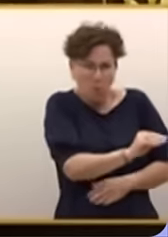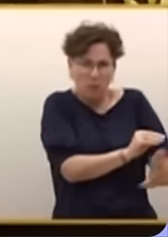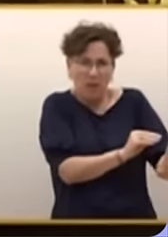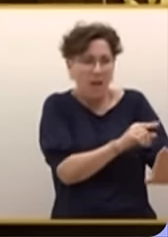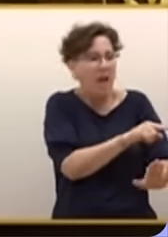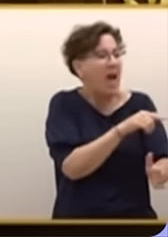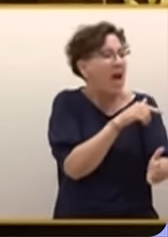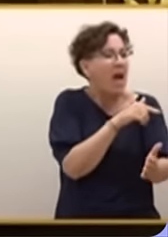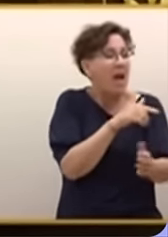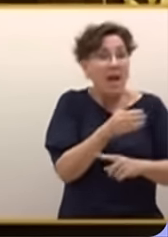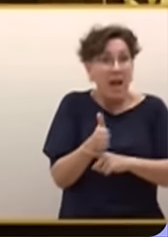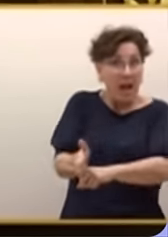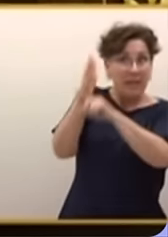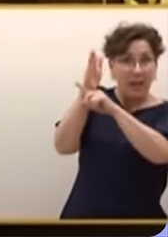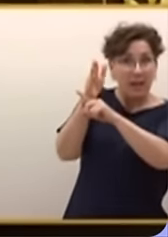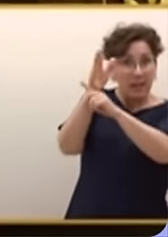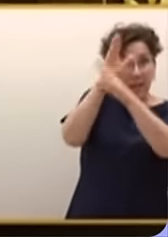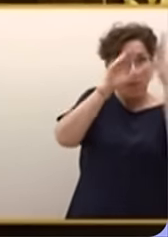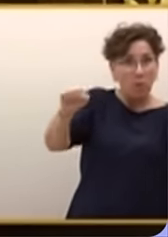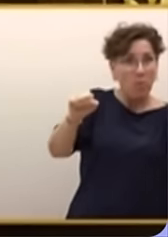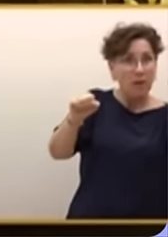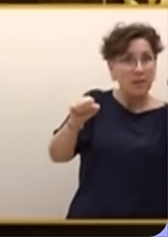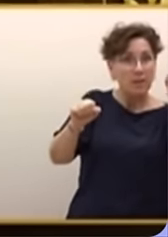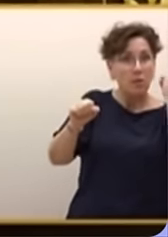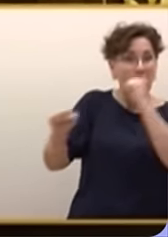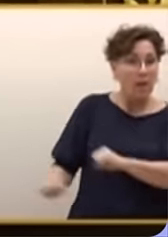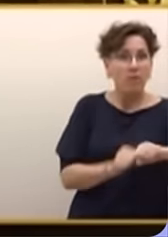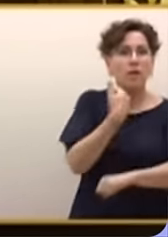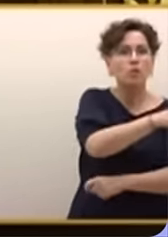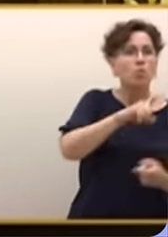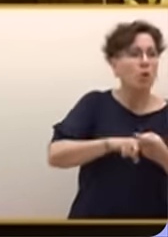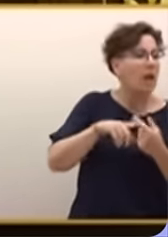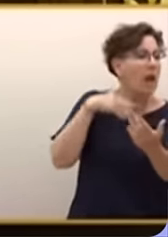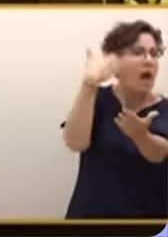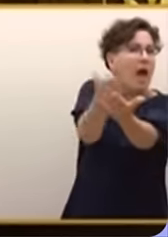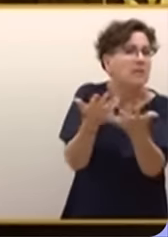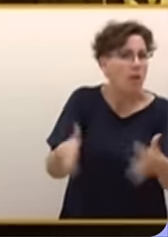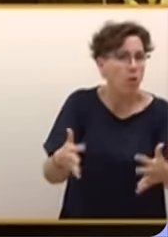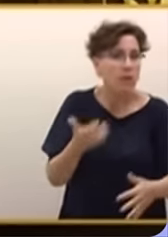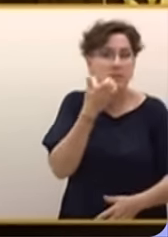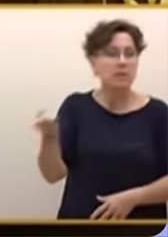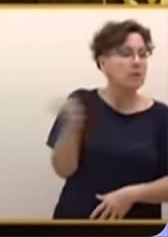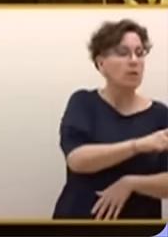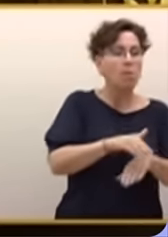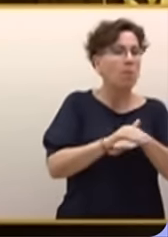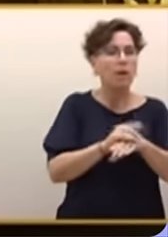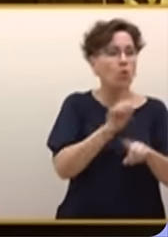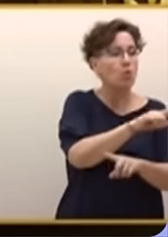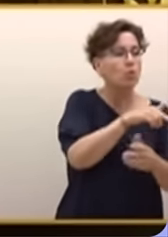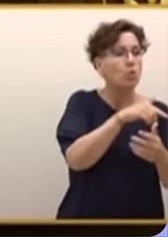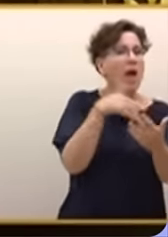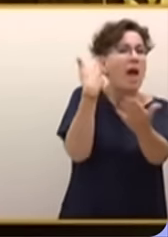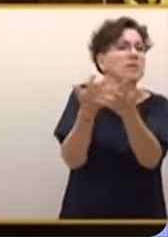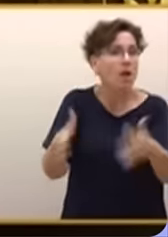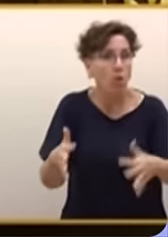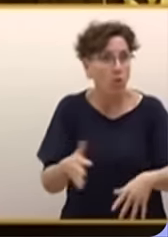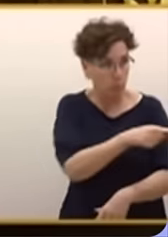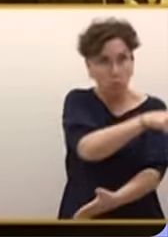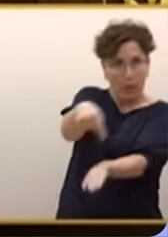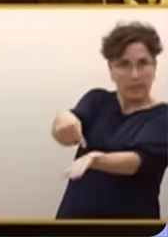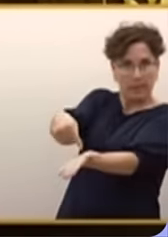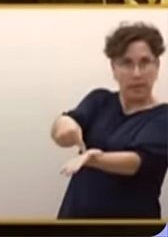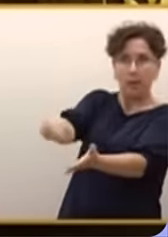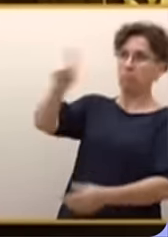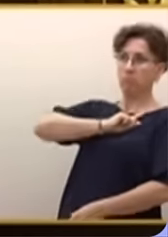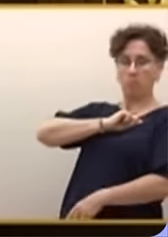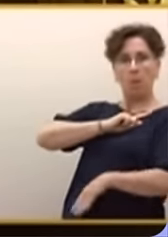¿Hasta dónde va a llevar su ataque diplomático para defender a su consorte? Si no le piden perdón. Porque ha exigido la petición de perdón